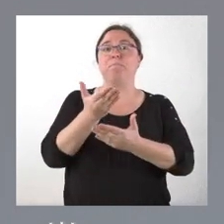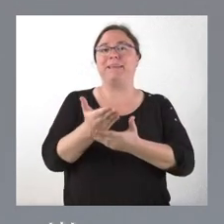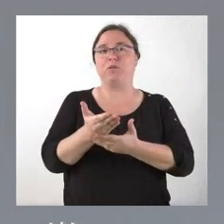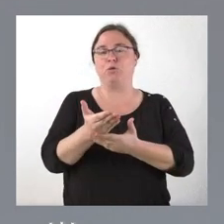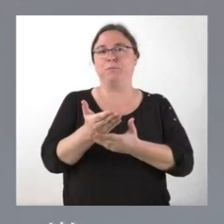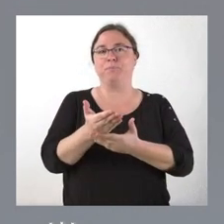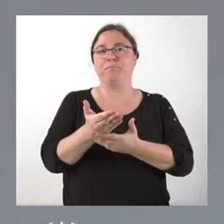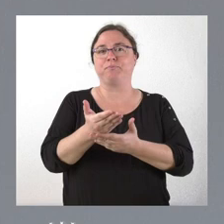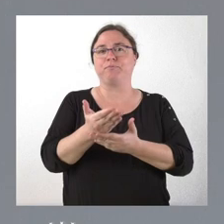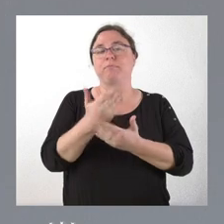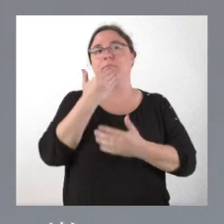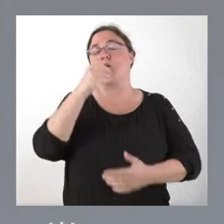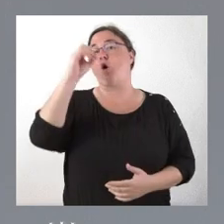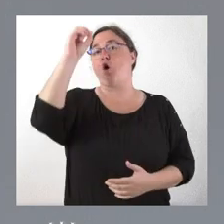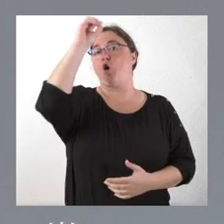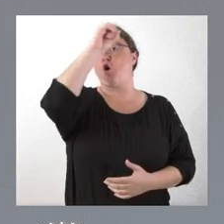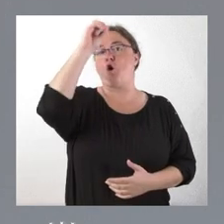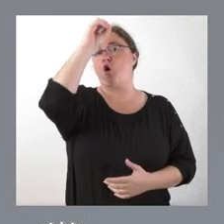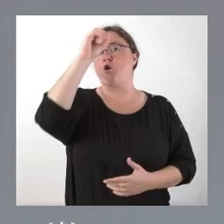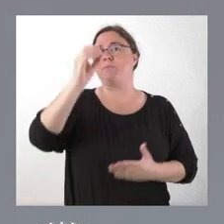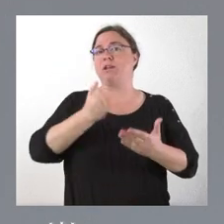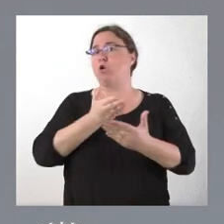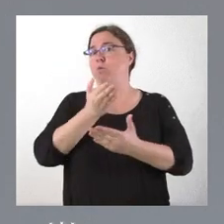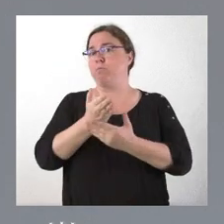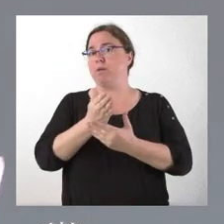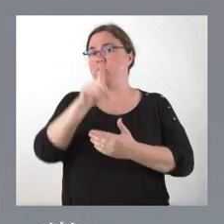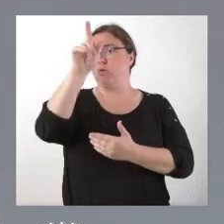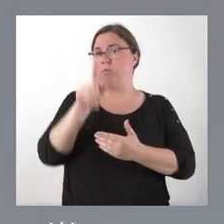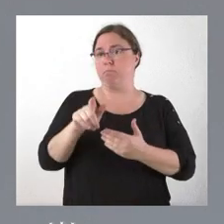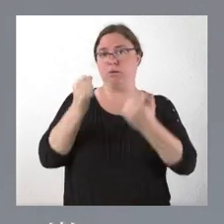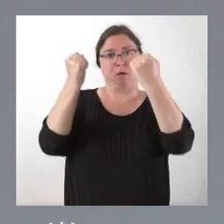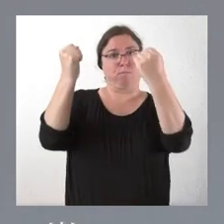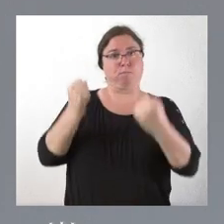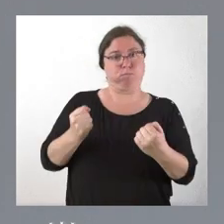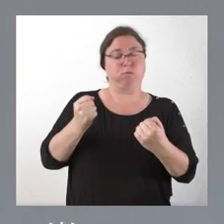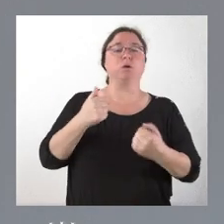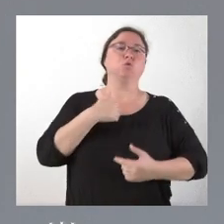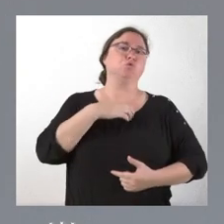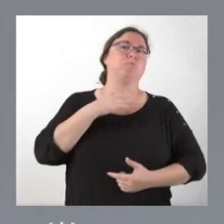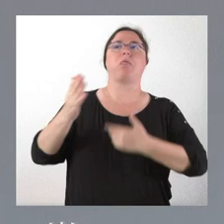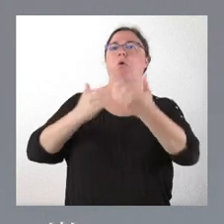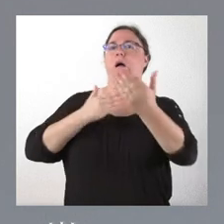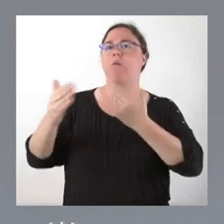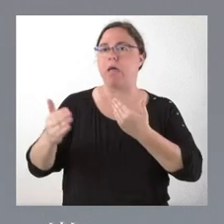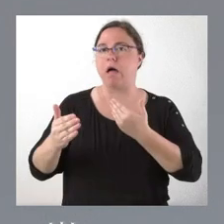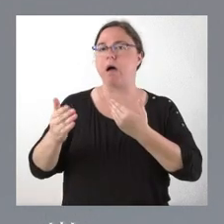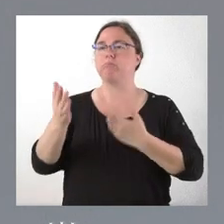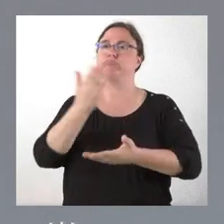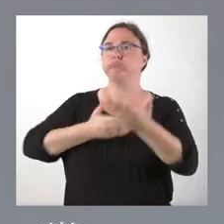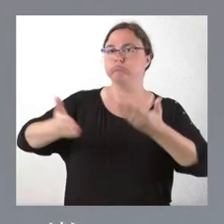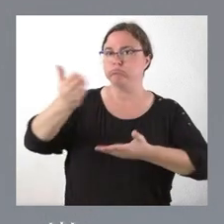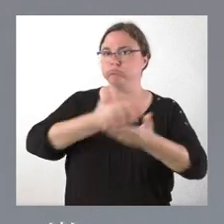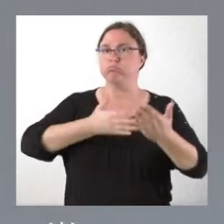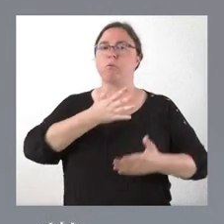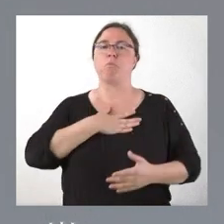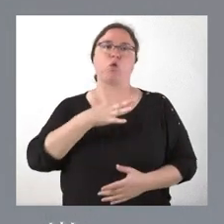opinión a expertos, pues podré hablar con ellos, podré dialogar con ellos, podré